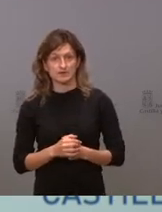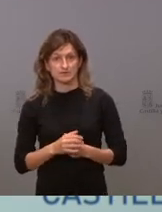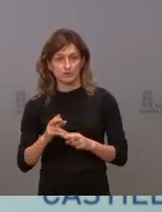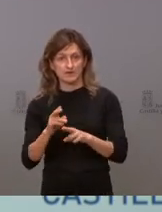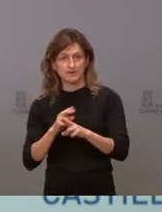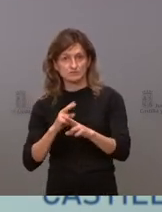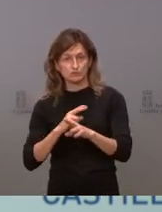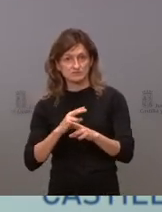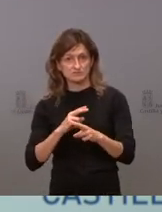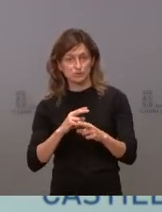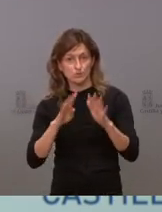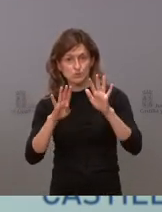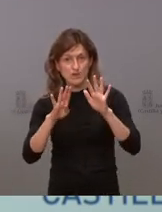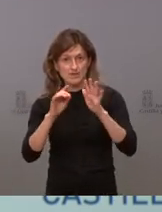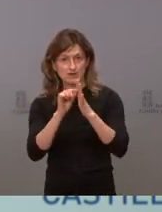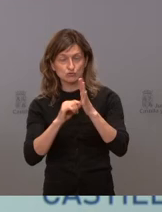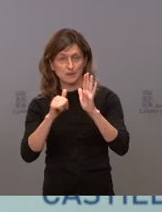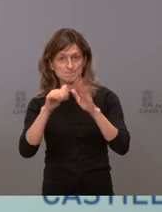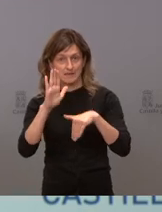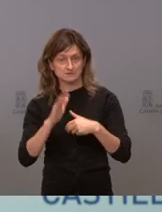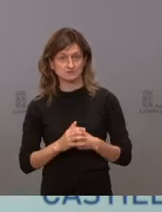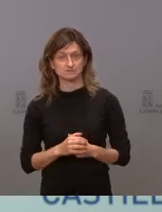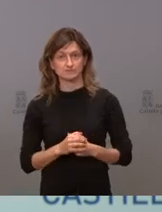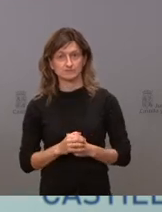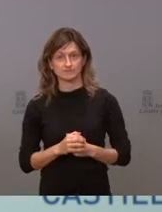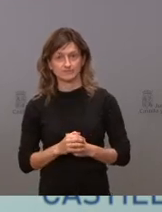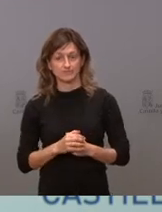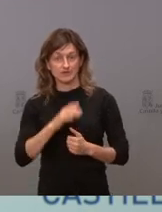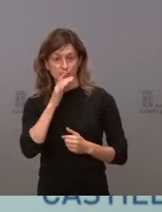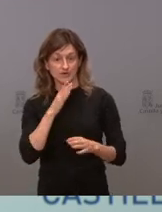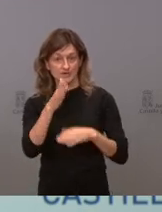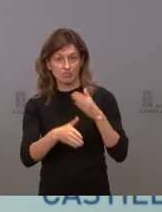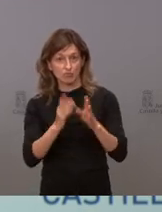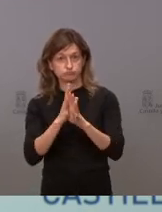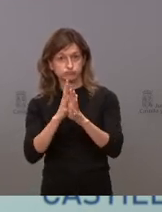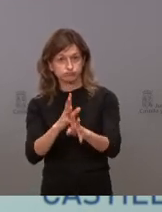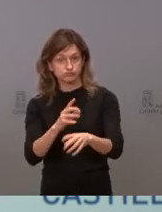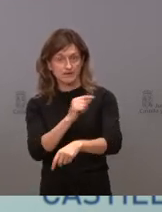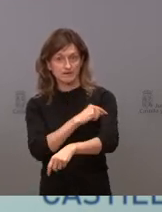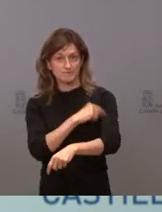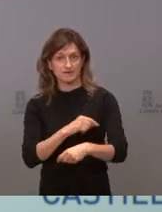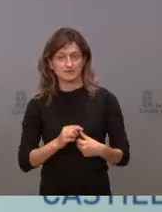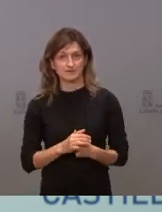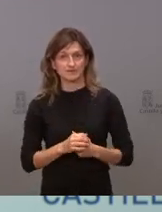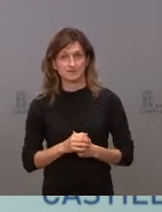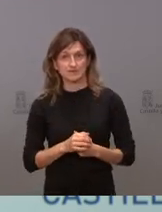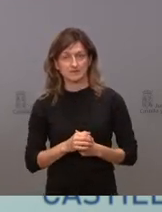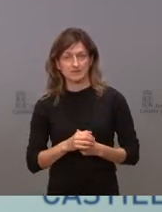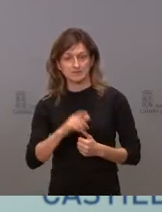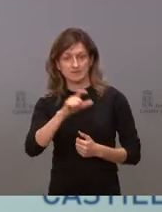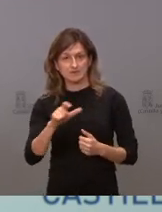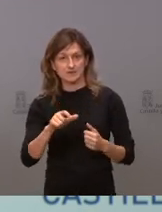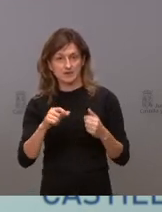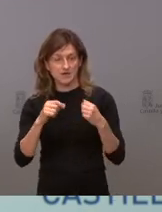sobresaliente por encima del 9 en aquellos que habían pasado por la campaña. alcanzaba el 8 en el conjunto en la población